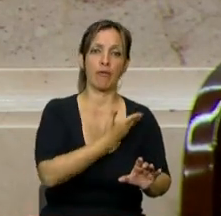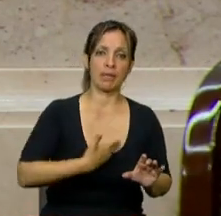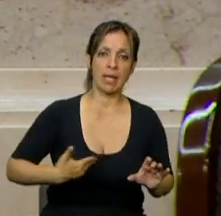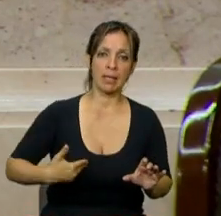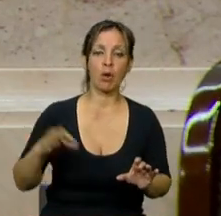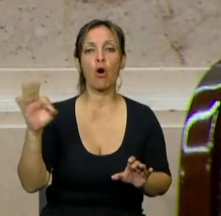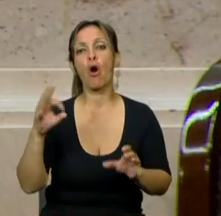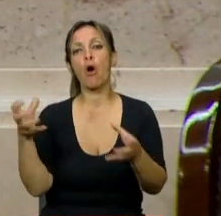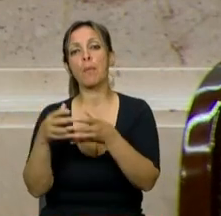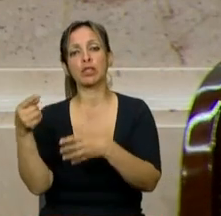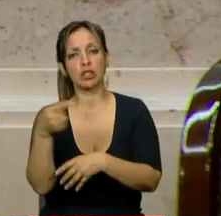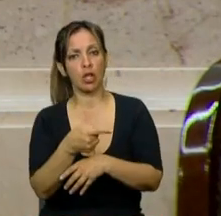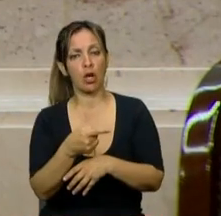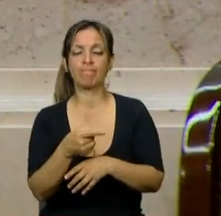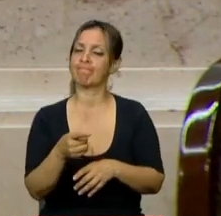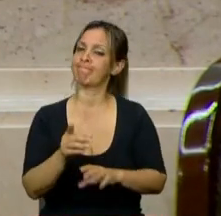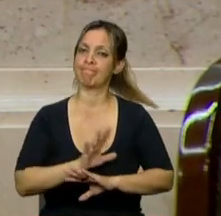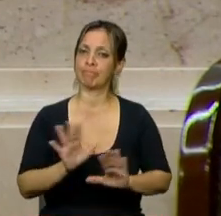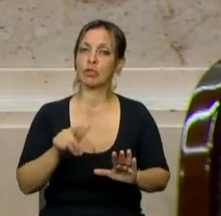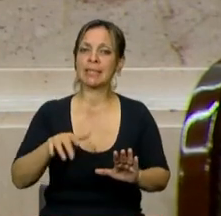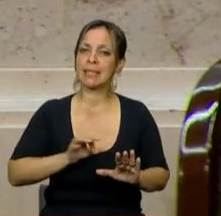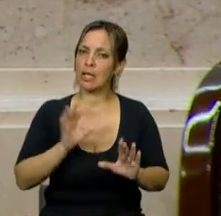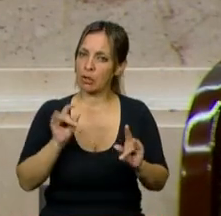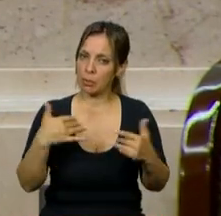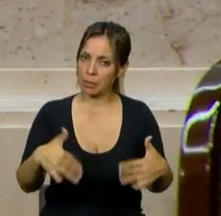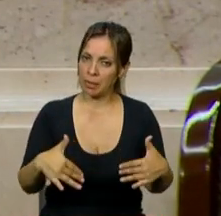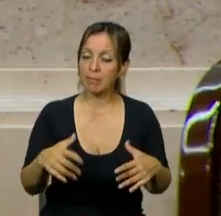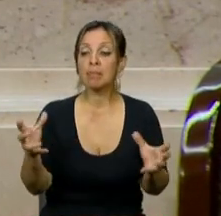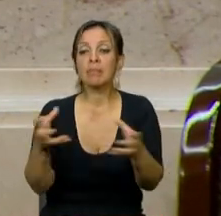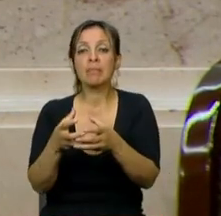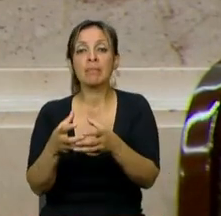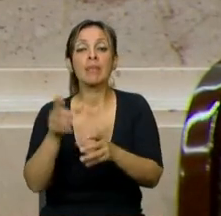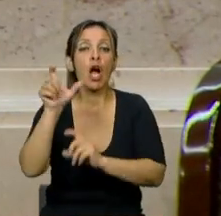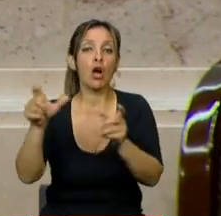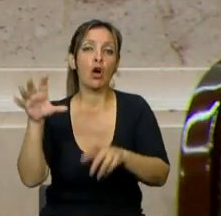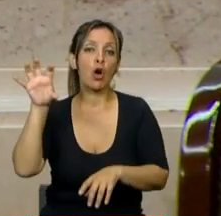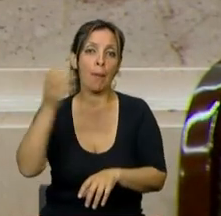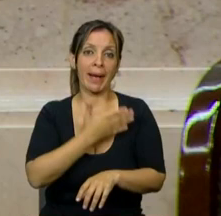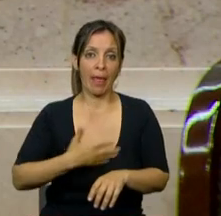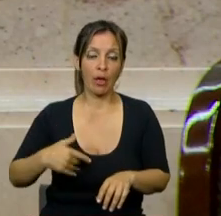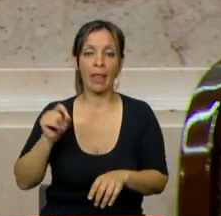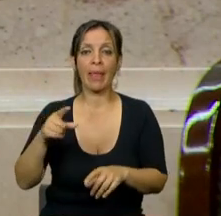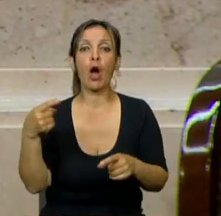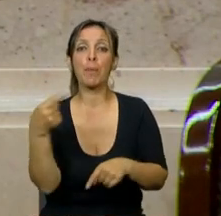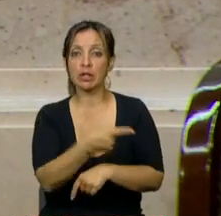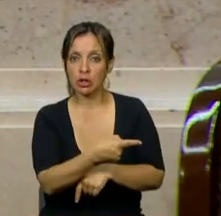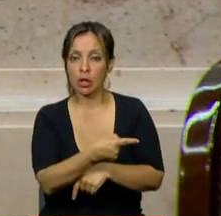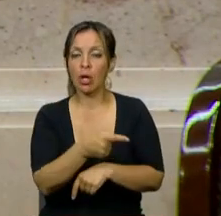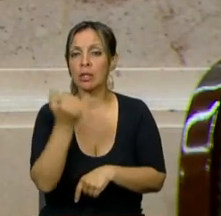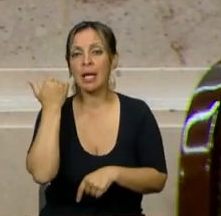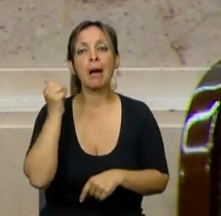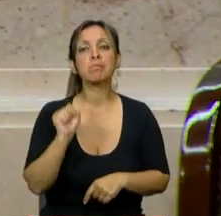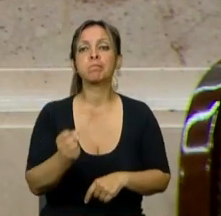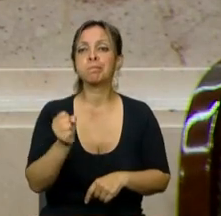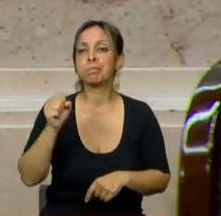oposición. Los gobernadores de la oposición tuvieron este año una situación